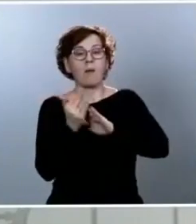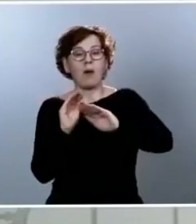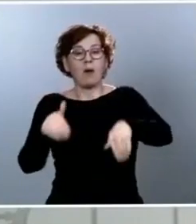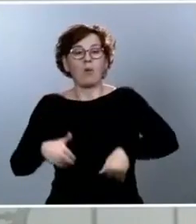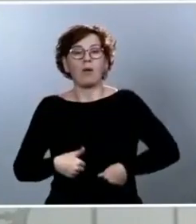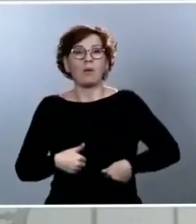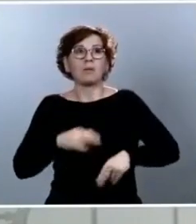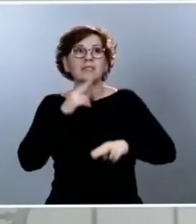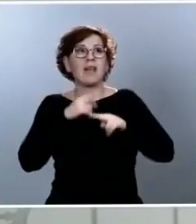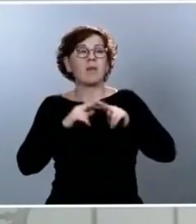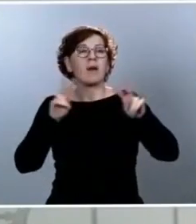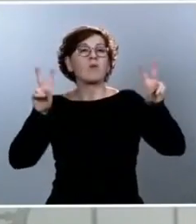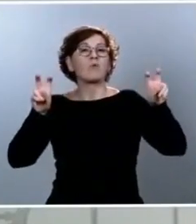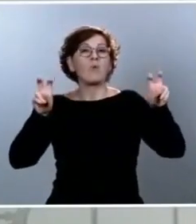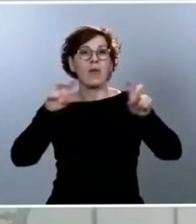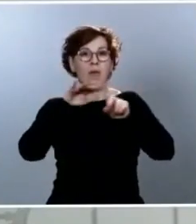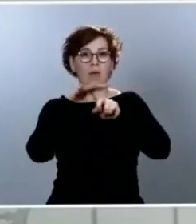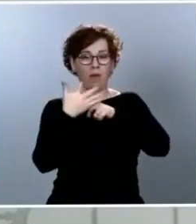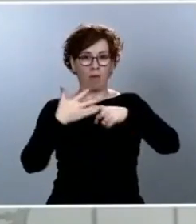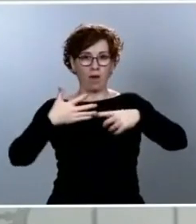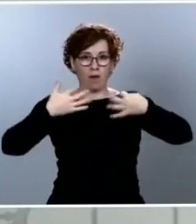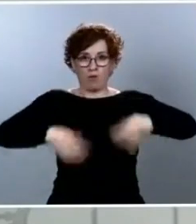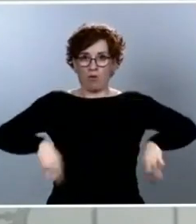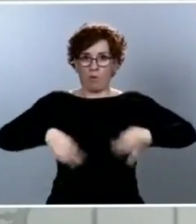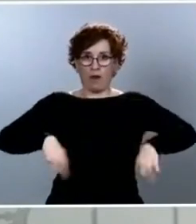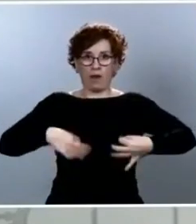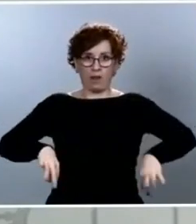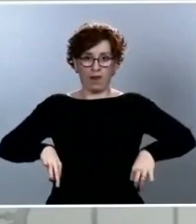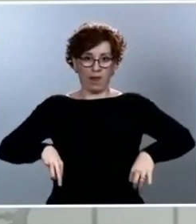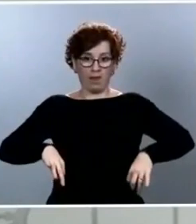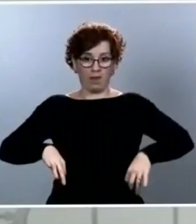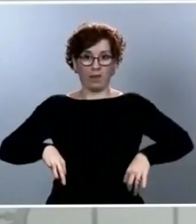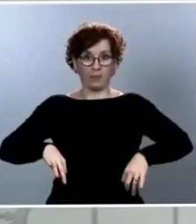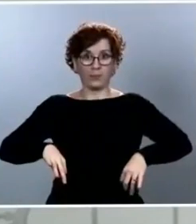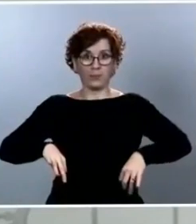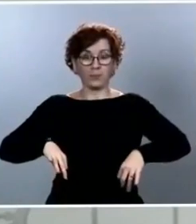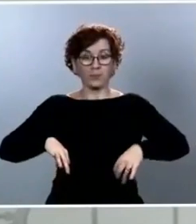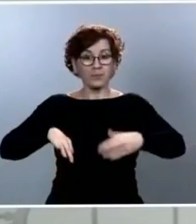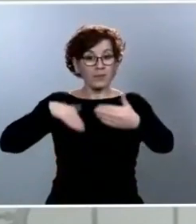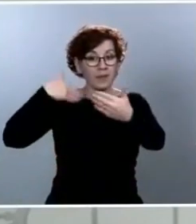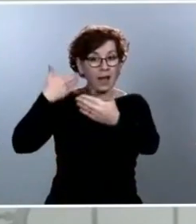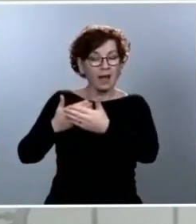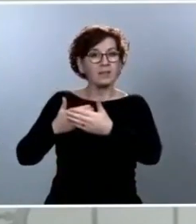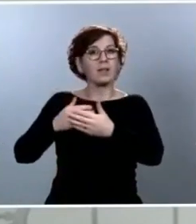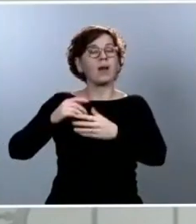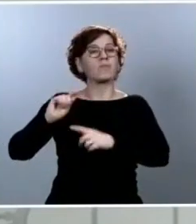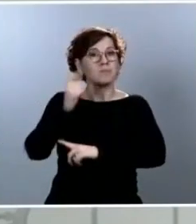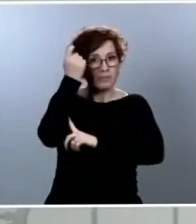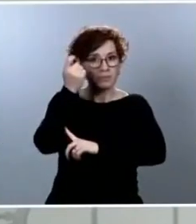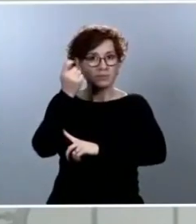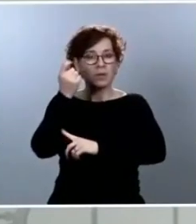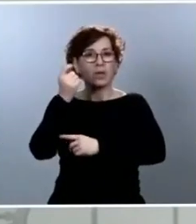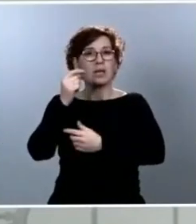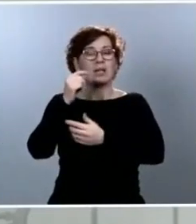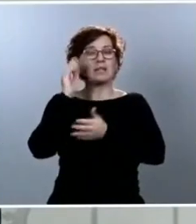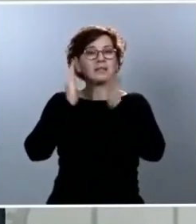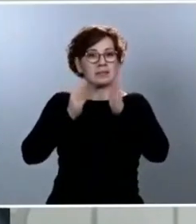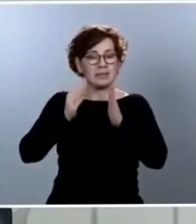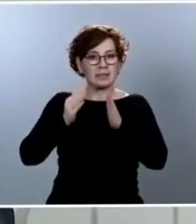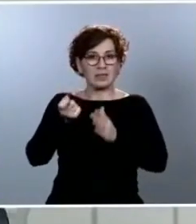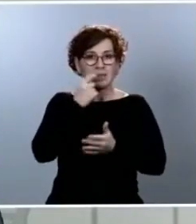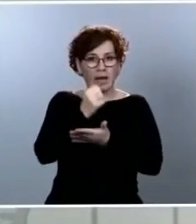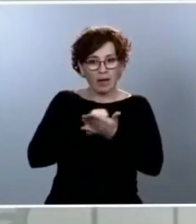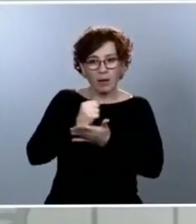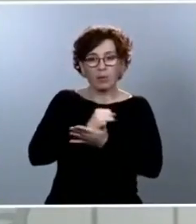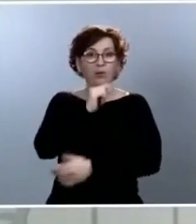vamos a tener que acudir hasta que encontremos un remedio terapéutico y una vacauna contra el COVID-19.